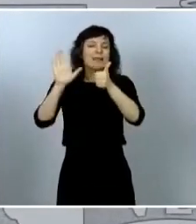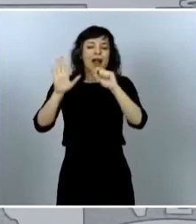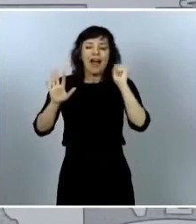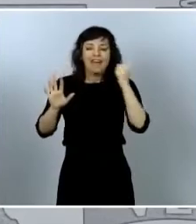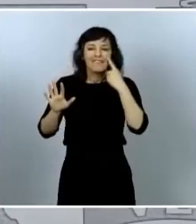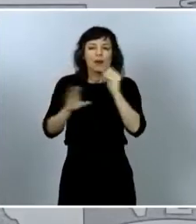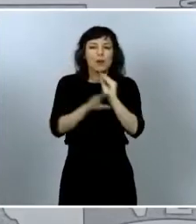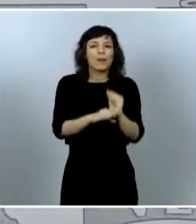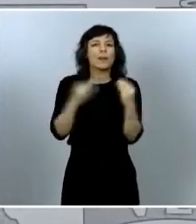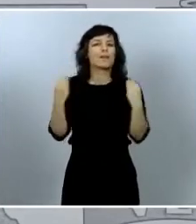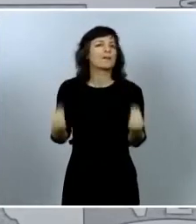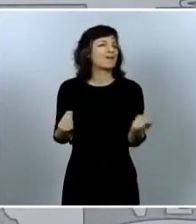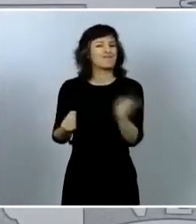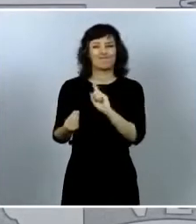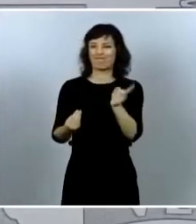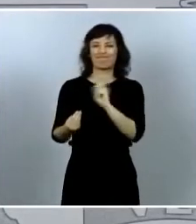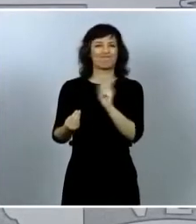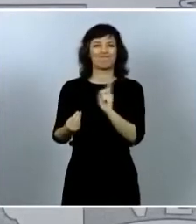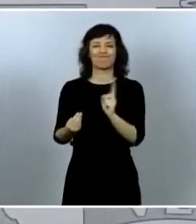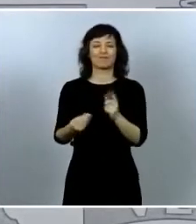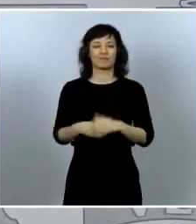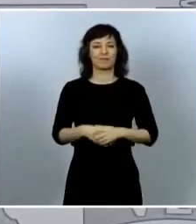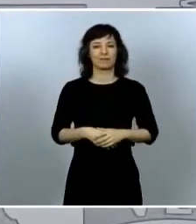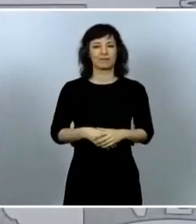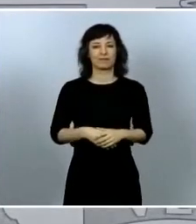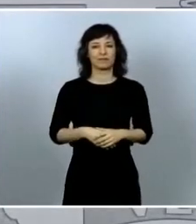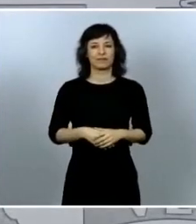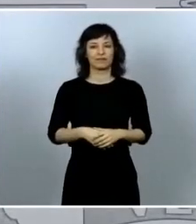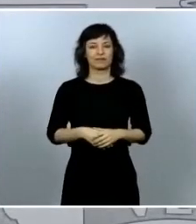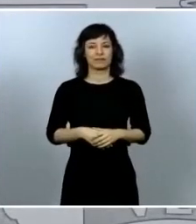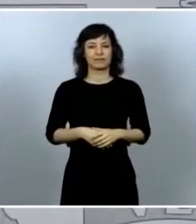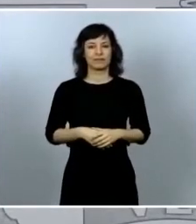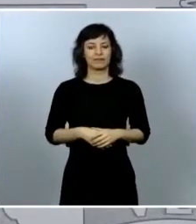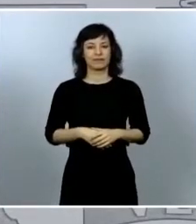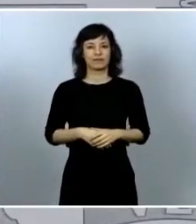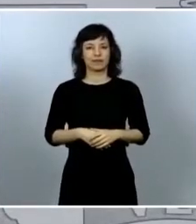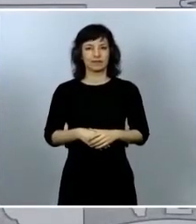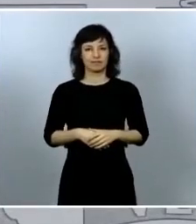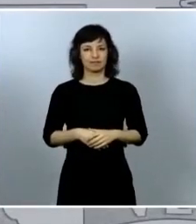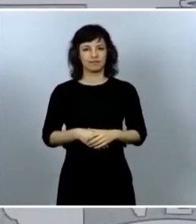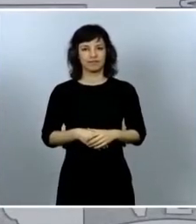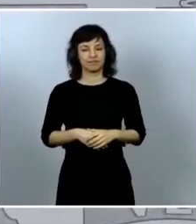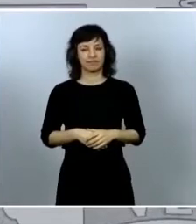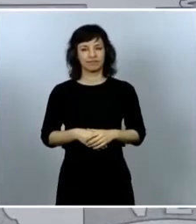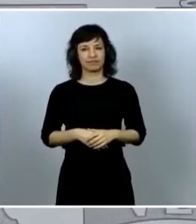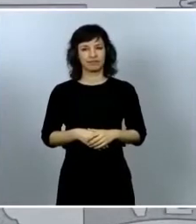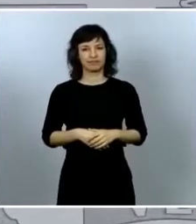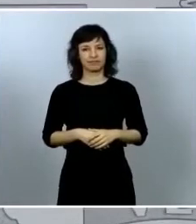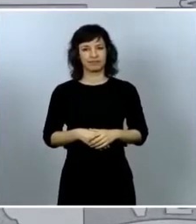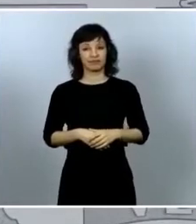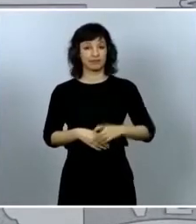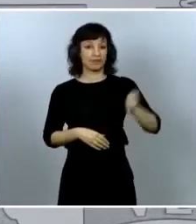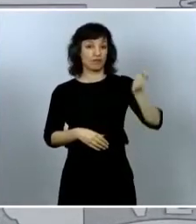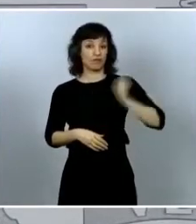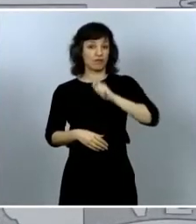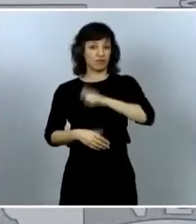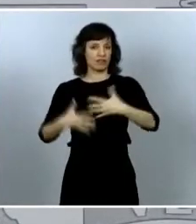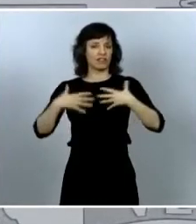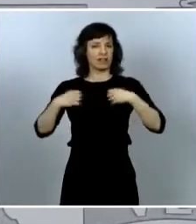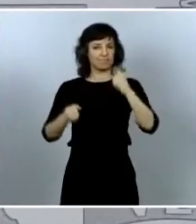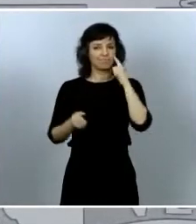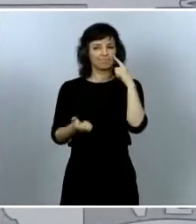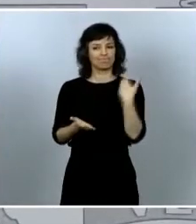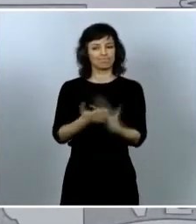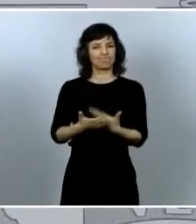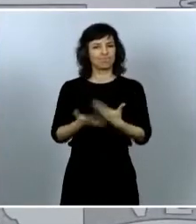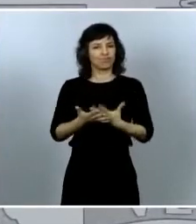hemos comprobado hemos comprobado la calidad y la entrega de nuestros profesionales sanitarios a los cuales quiero volver a